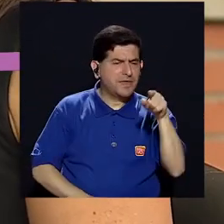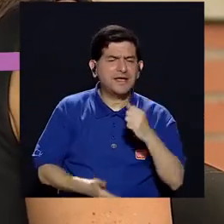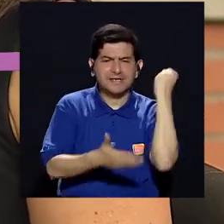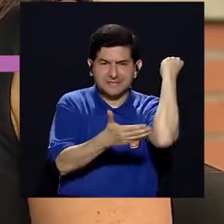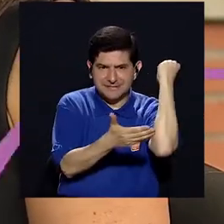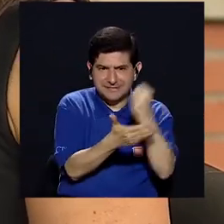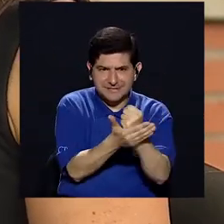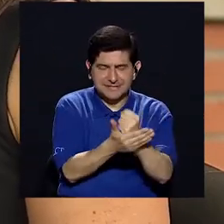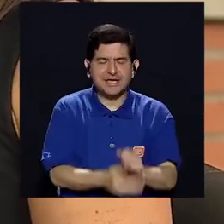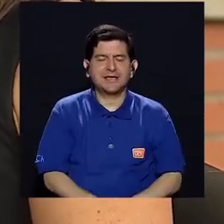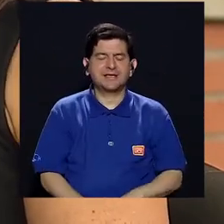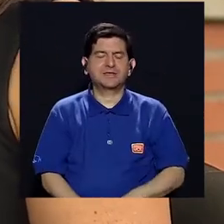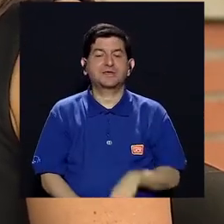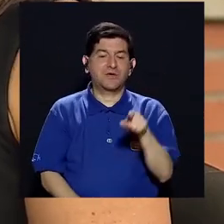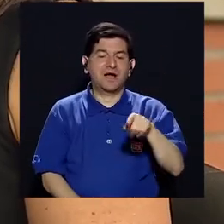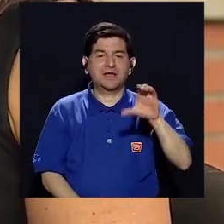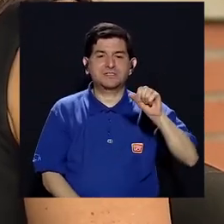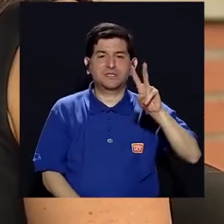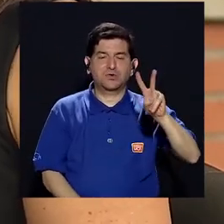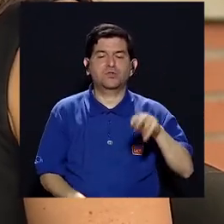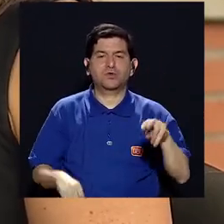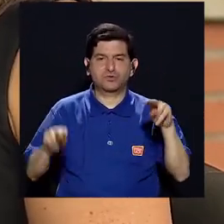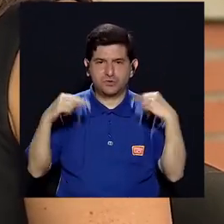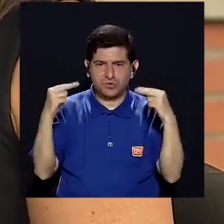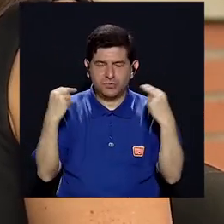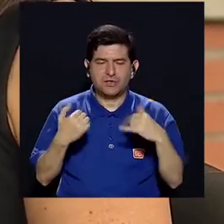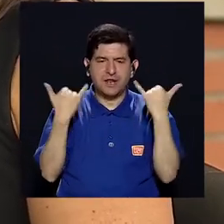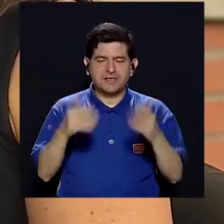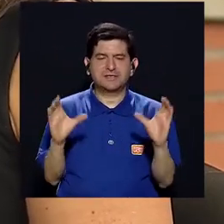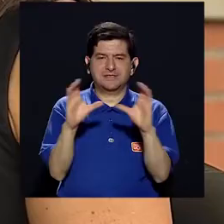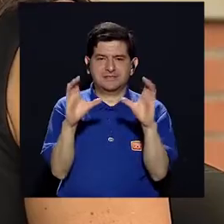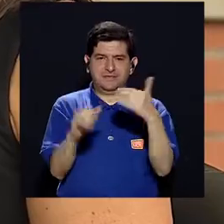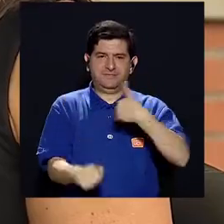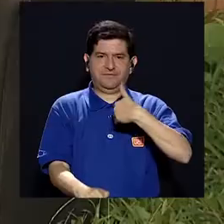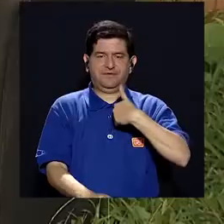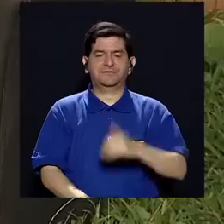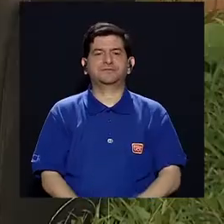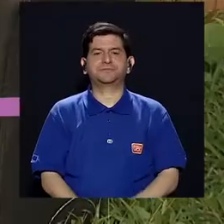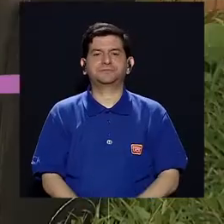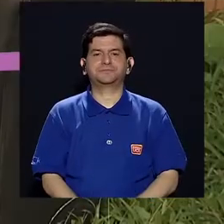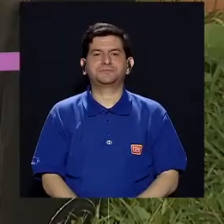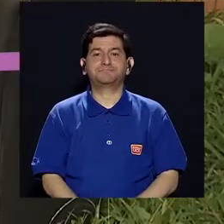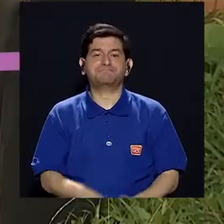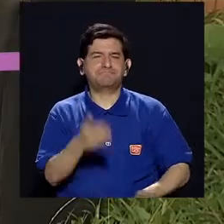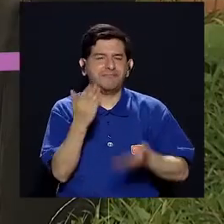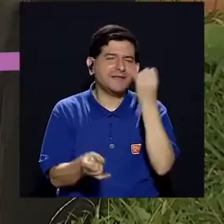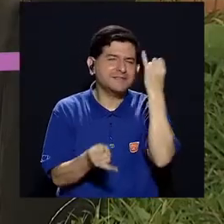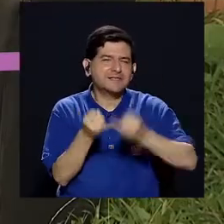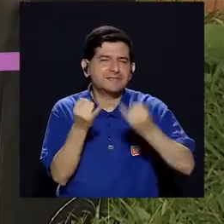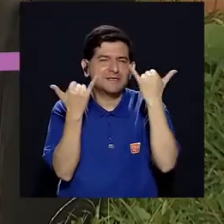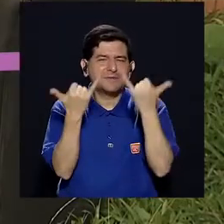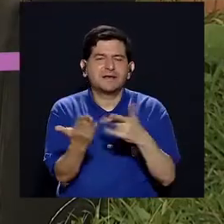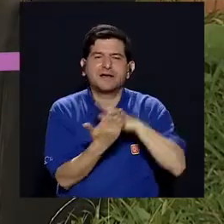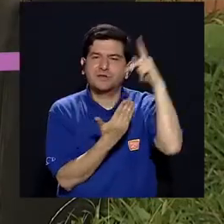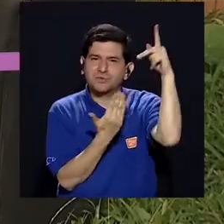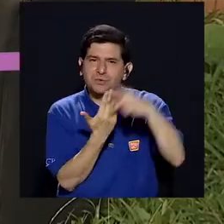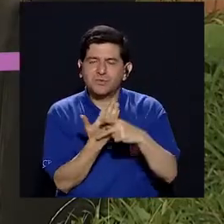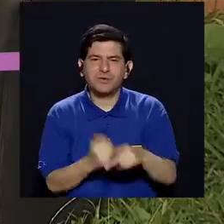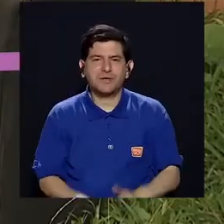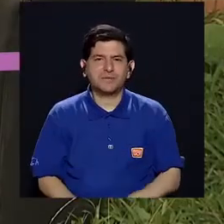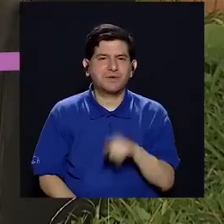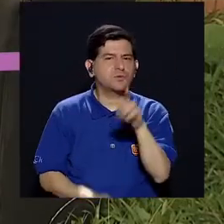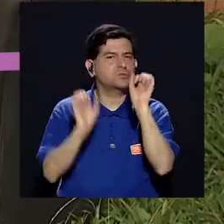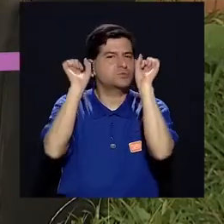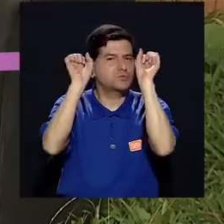podrían buscar ese sellito de carbono neutral en productos que ya sean certificados. Aurora, tal vez para cerrar el